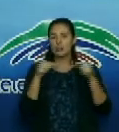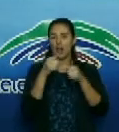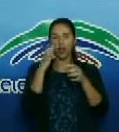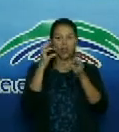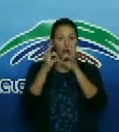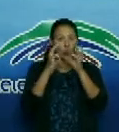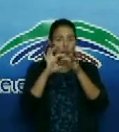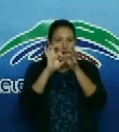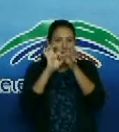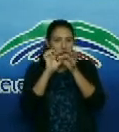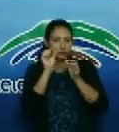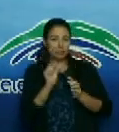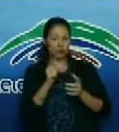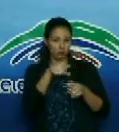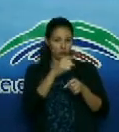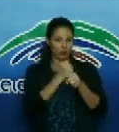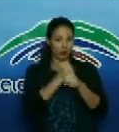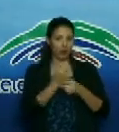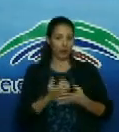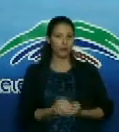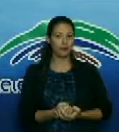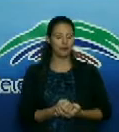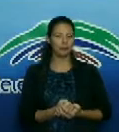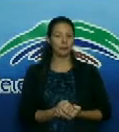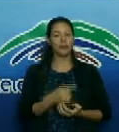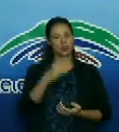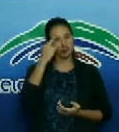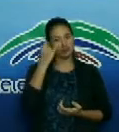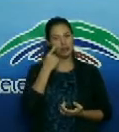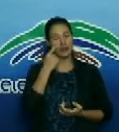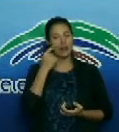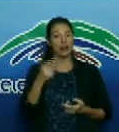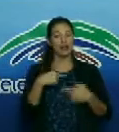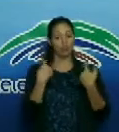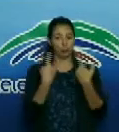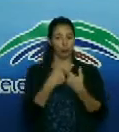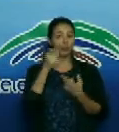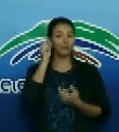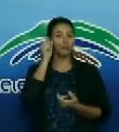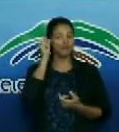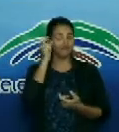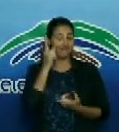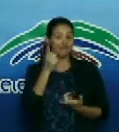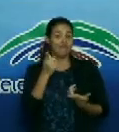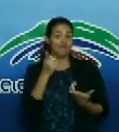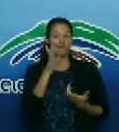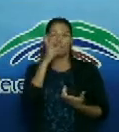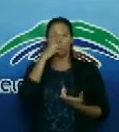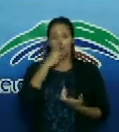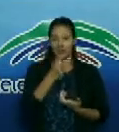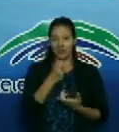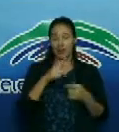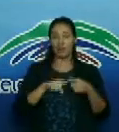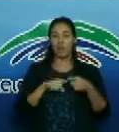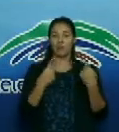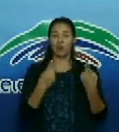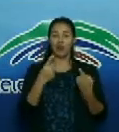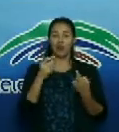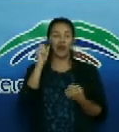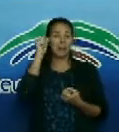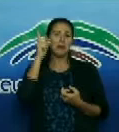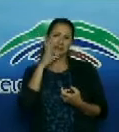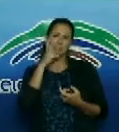estaba laborando. Bueno, allí tuvimos experiencias muy bonitas, pero también tuvimos experiencias tristes.